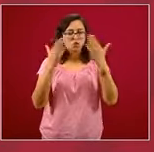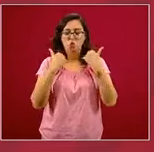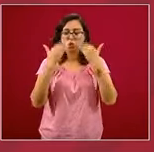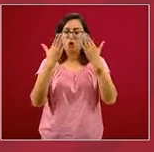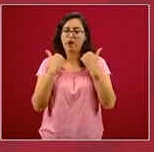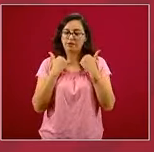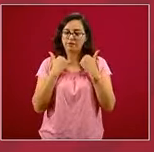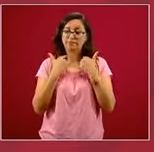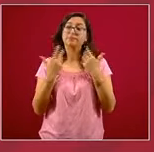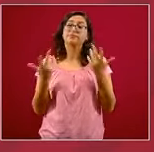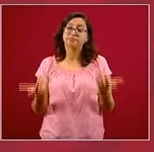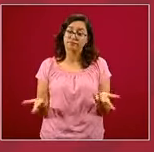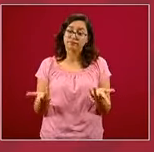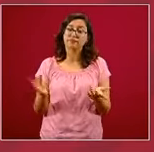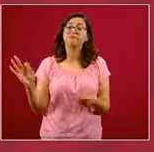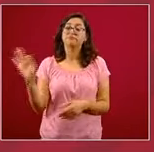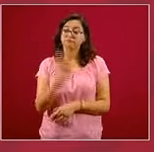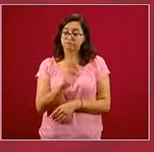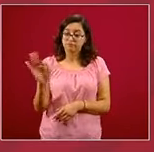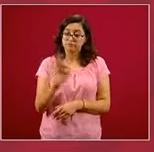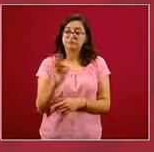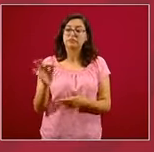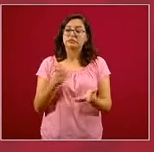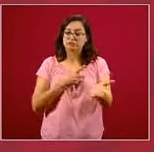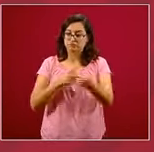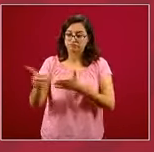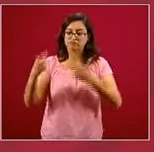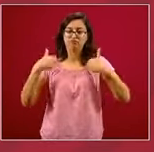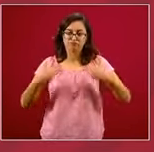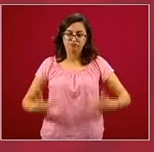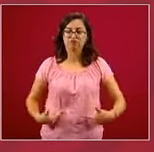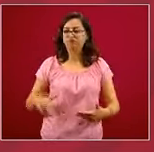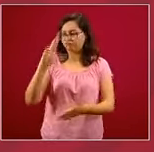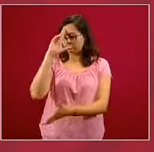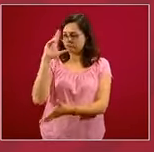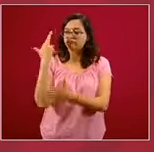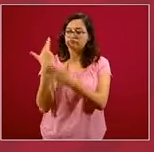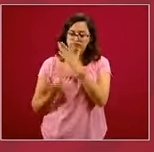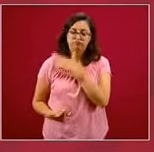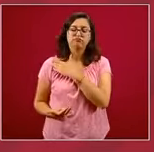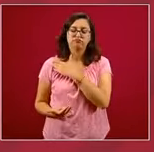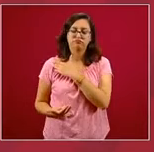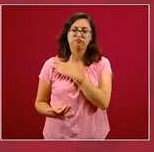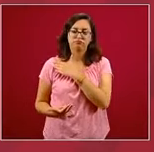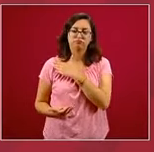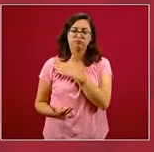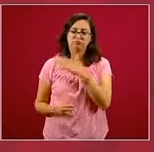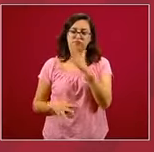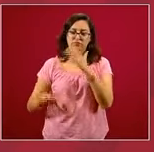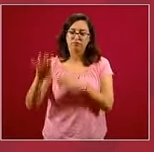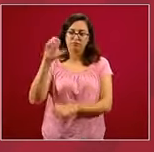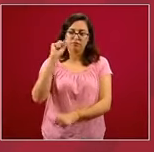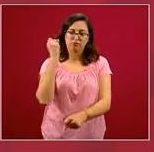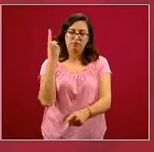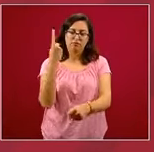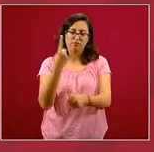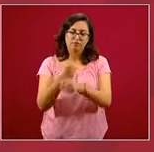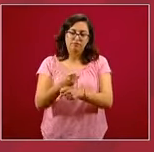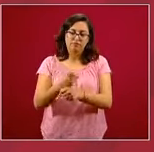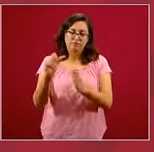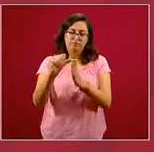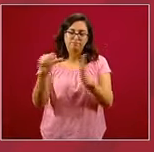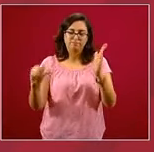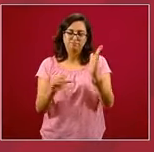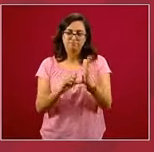seguramente afecta, vulnera, viola los derechos consagrados en el artículo primero de la